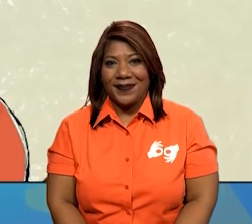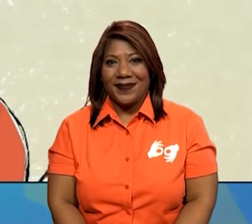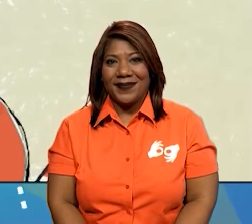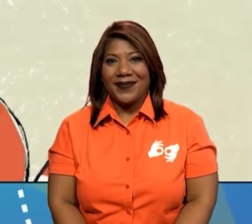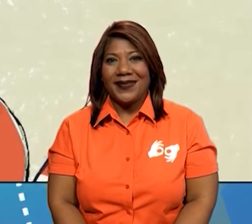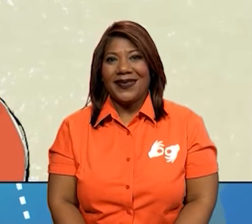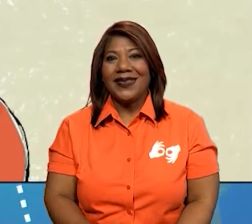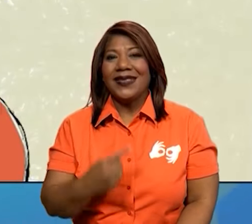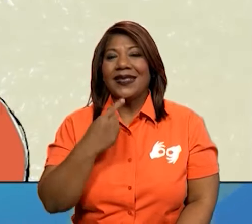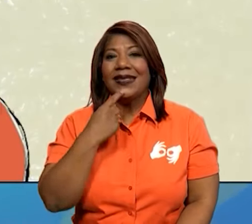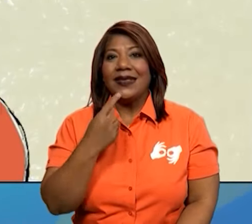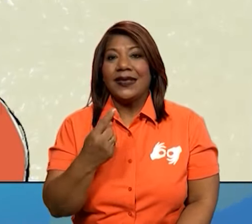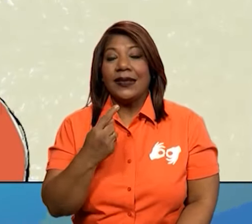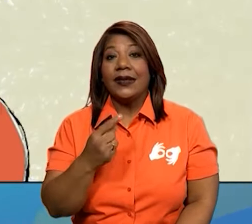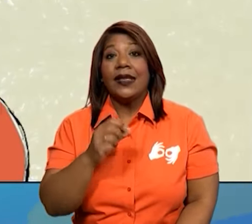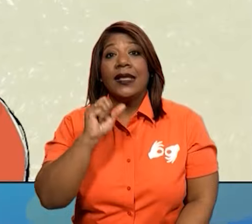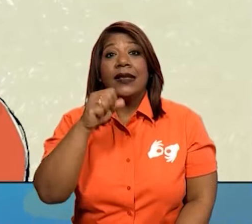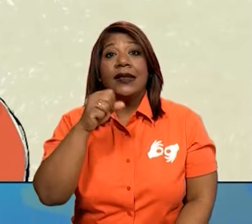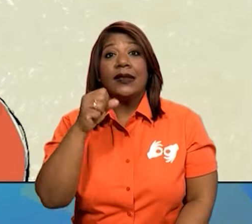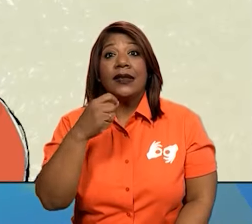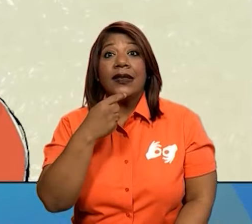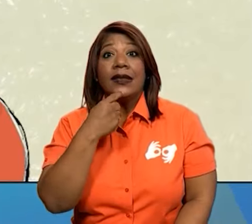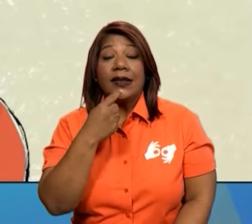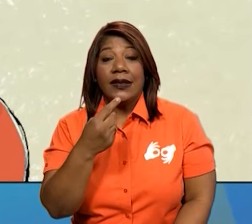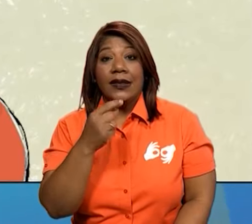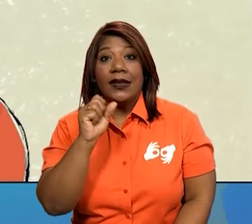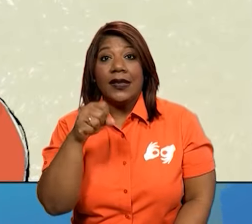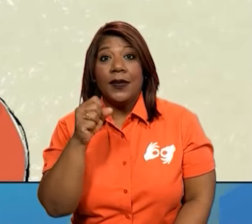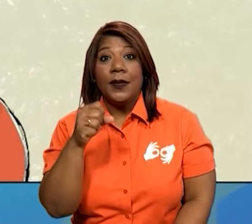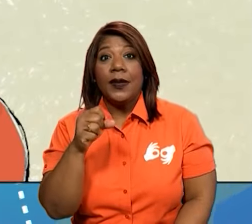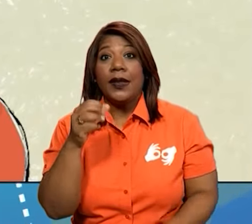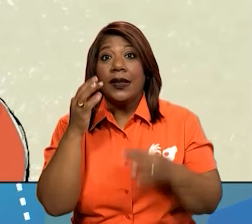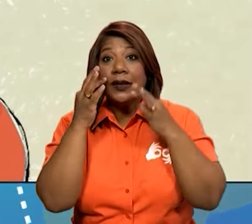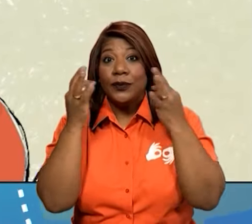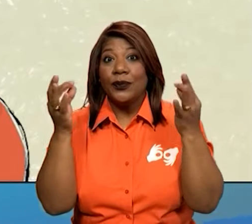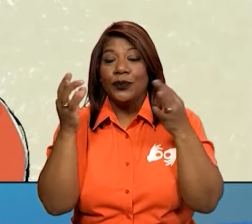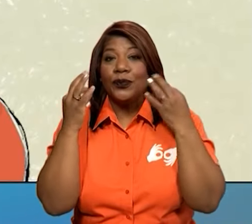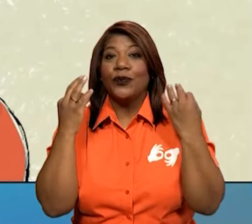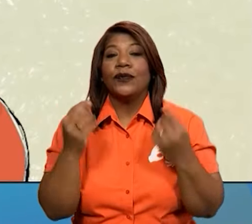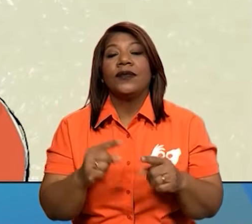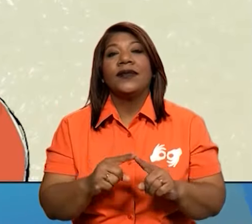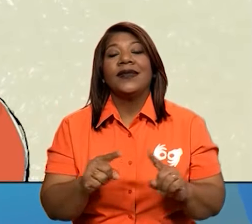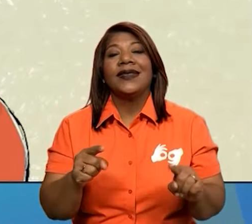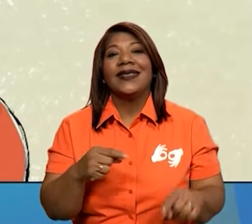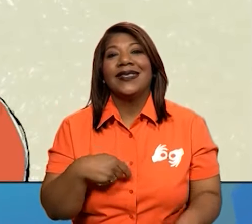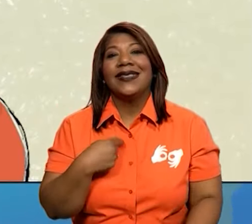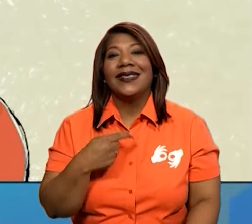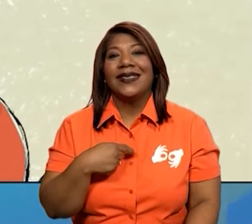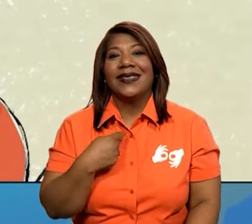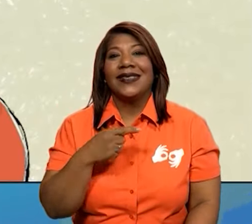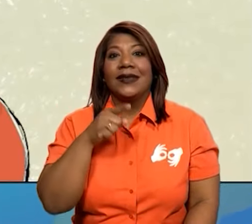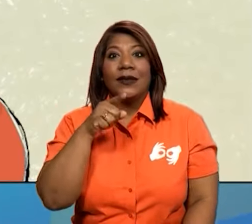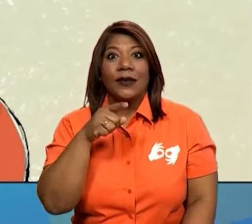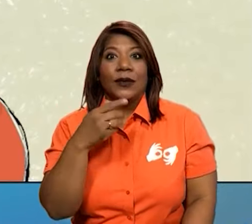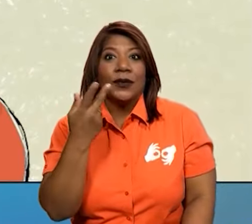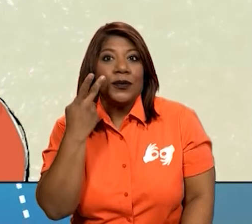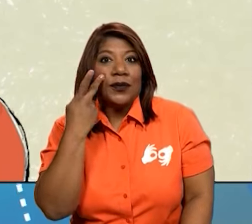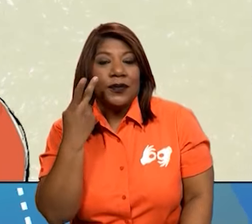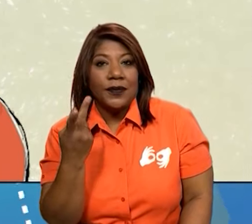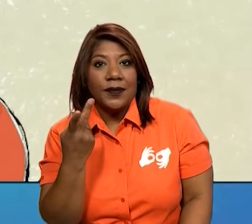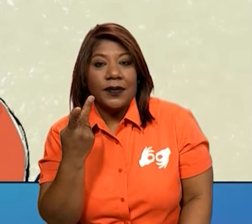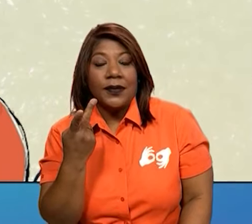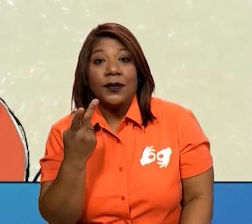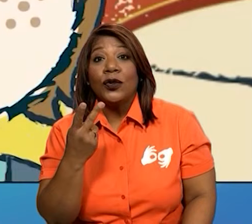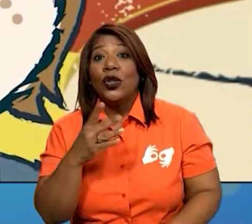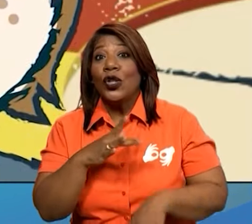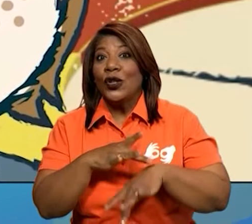¡Ah! Se me acaba de ocurrir una idea con esta conversación. ¿Por qué no estudiamos los órganos de